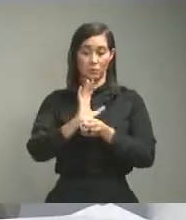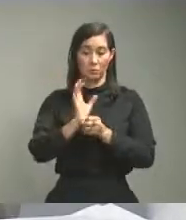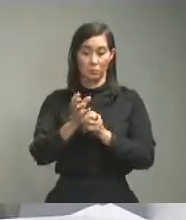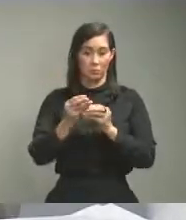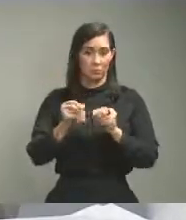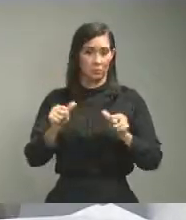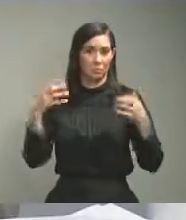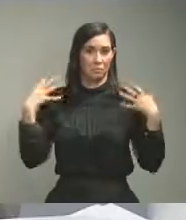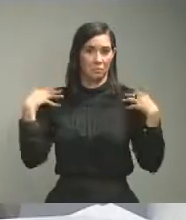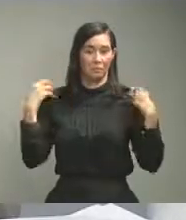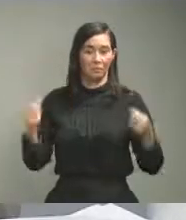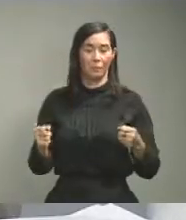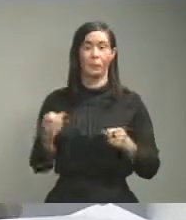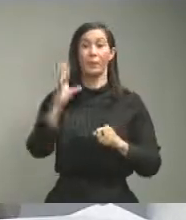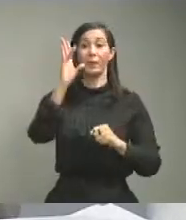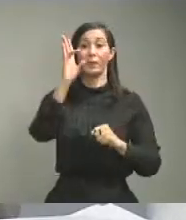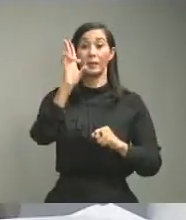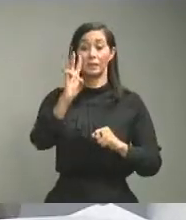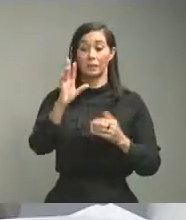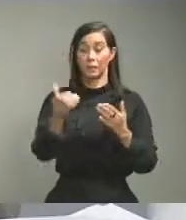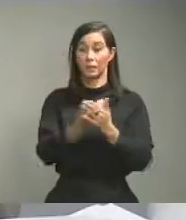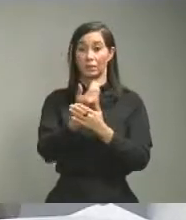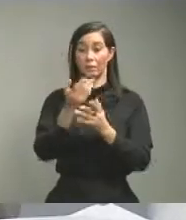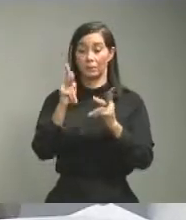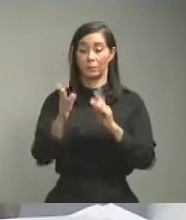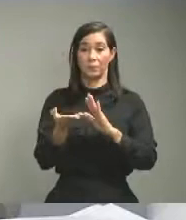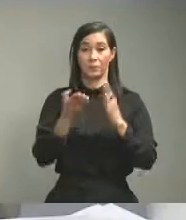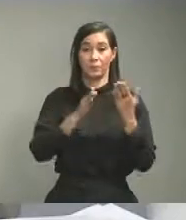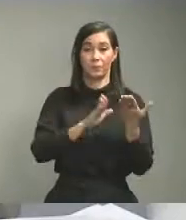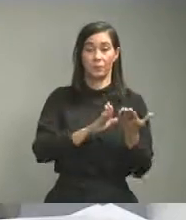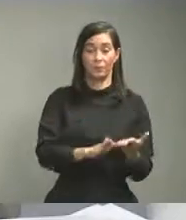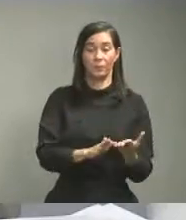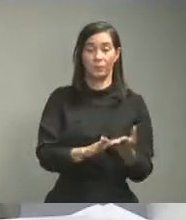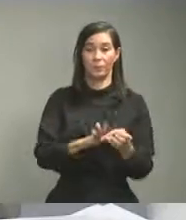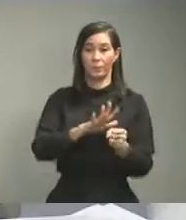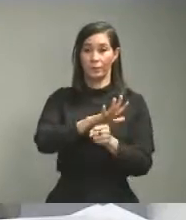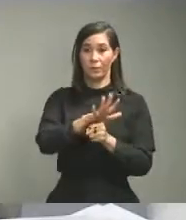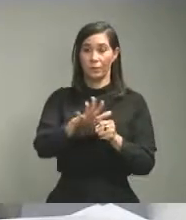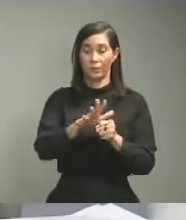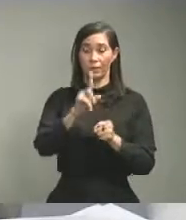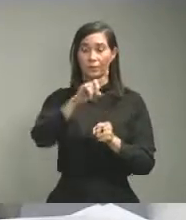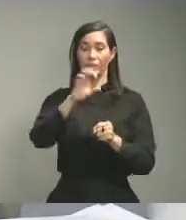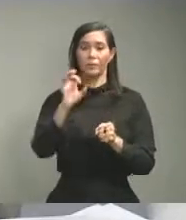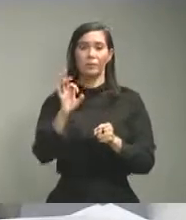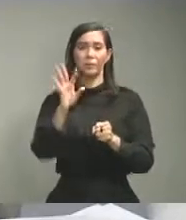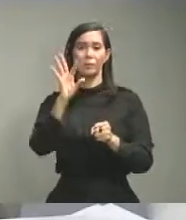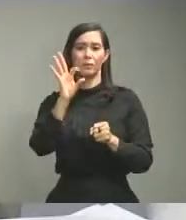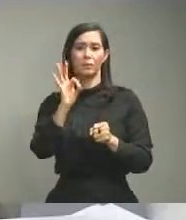7 nuevos fallecimientos para un total de 196